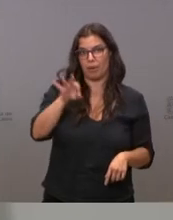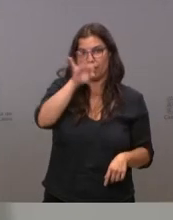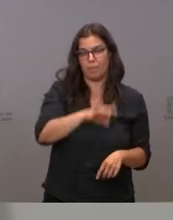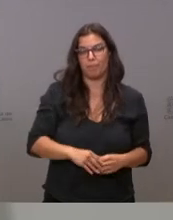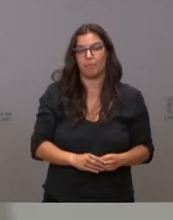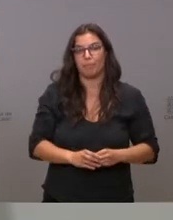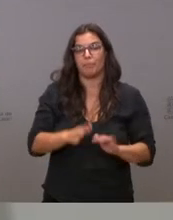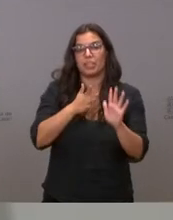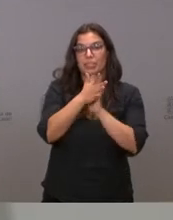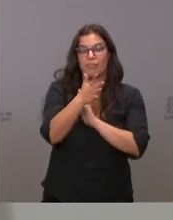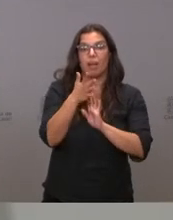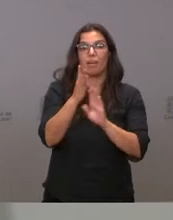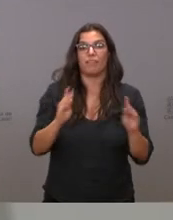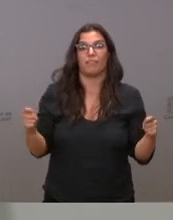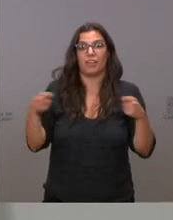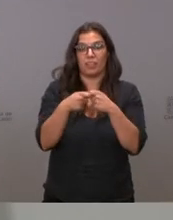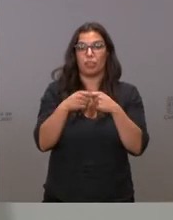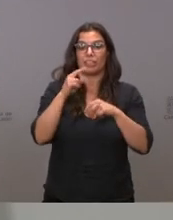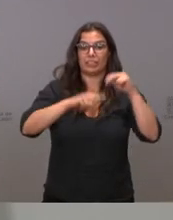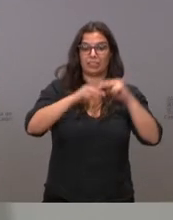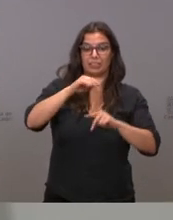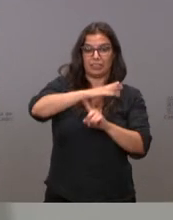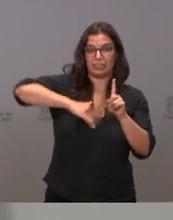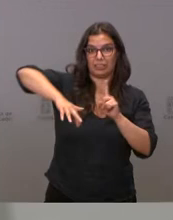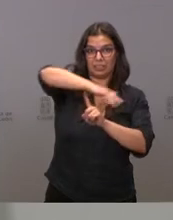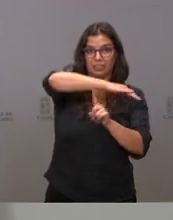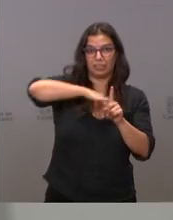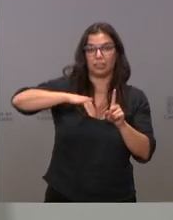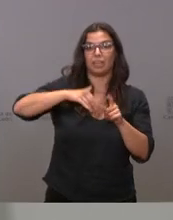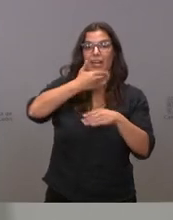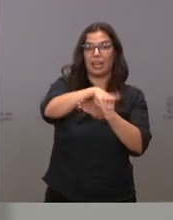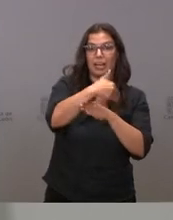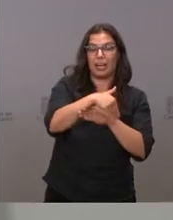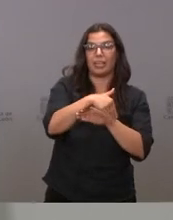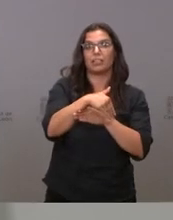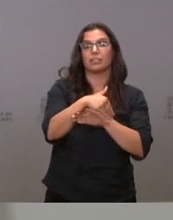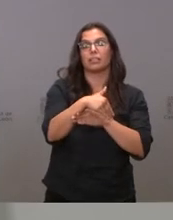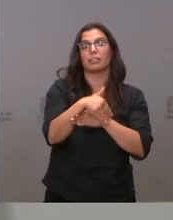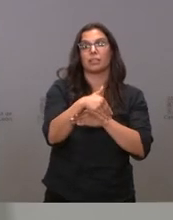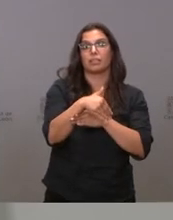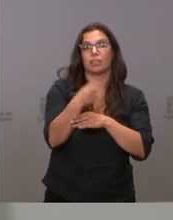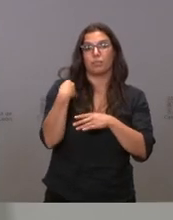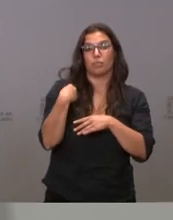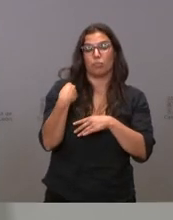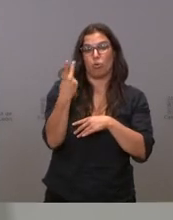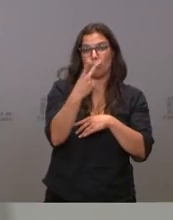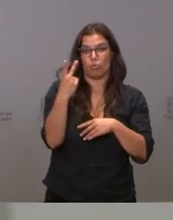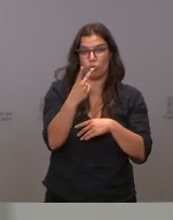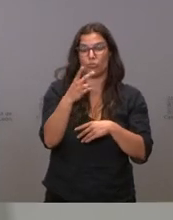Se trata de la cofinanciación de las obras de adecuación del entorno urbano de las calles José Luis López y Cantarranas,